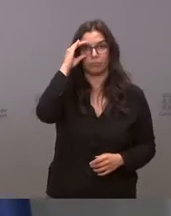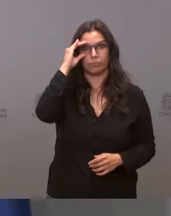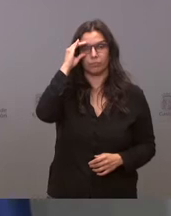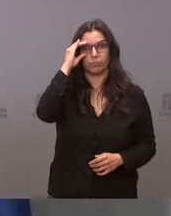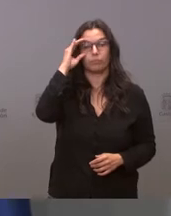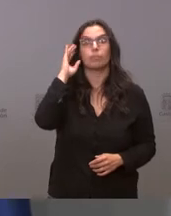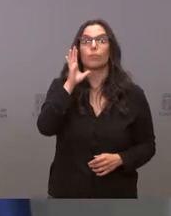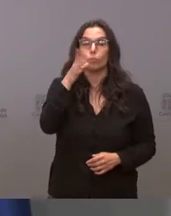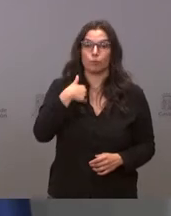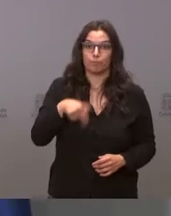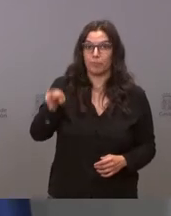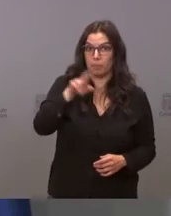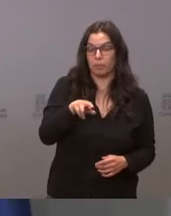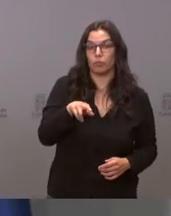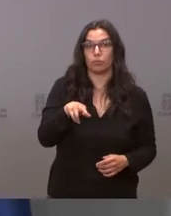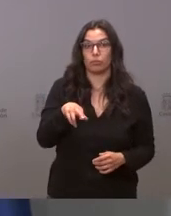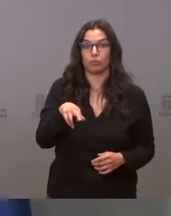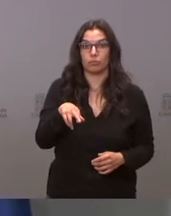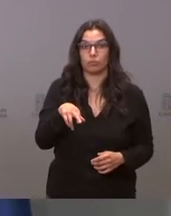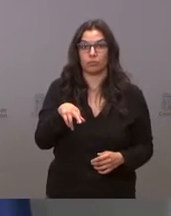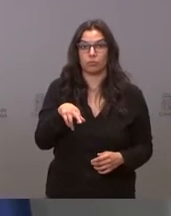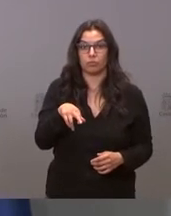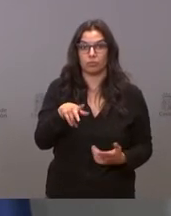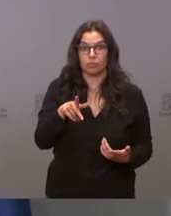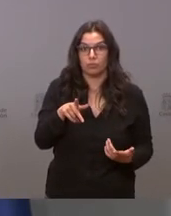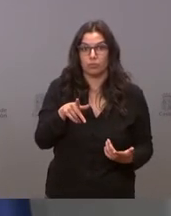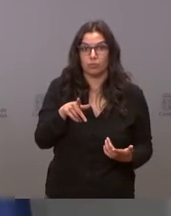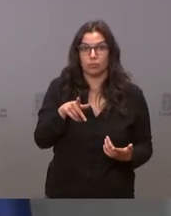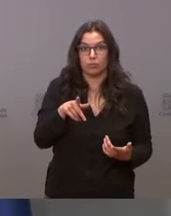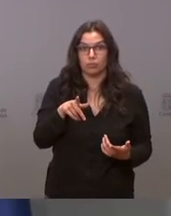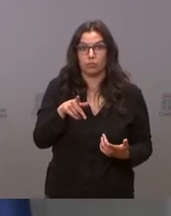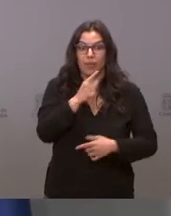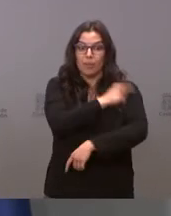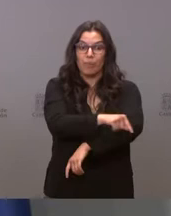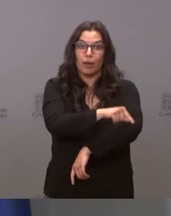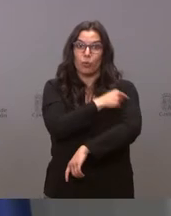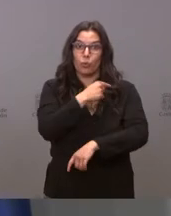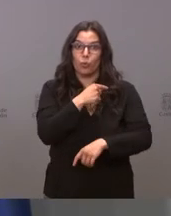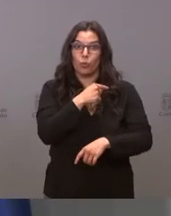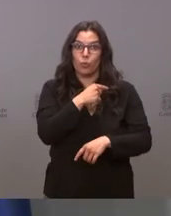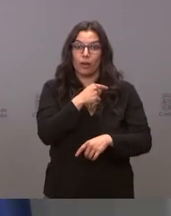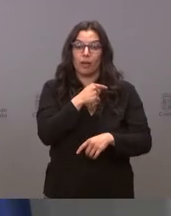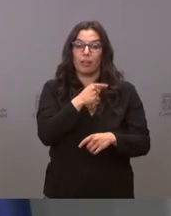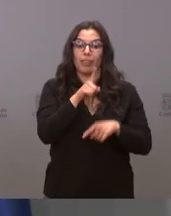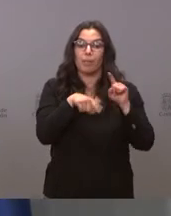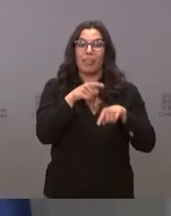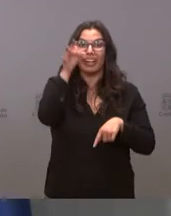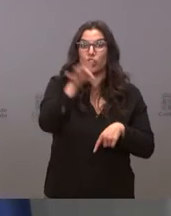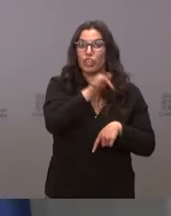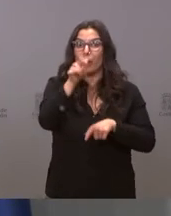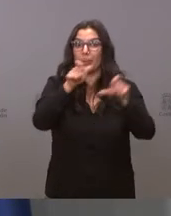porque insisto no estamos vacunando por número de habitantes estamos vacunando poblaciones de riesgo